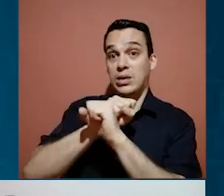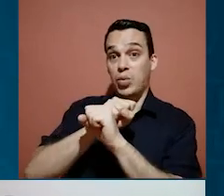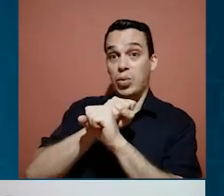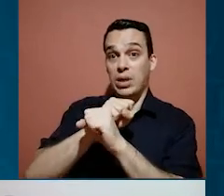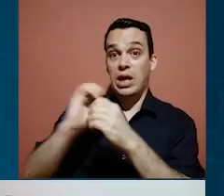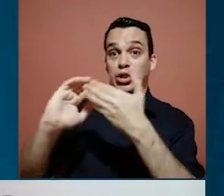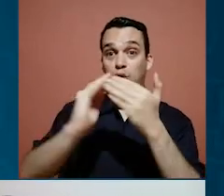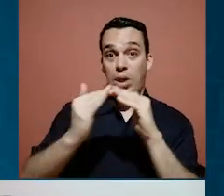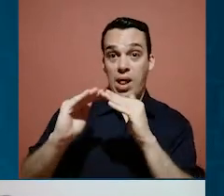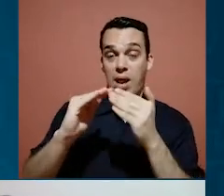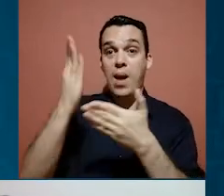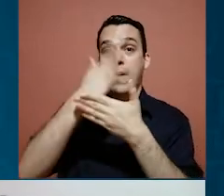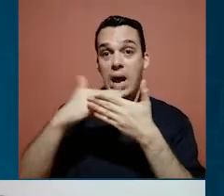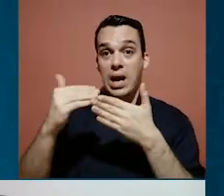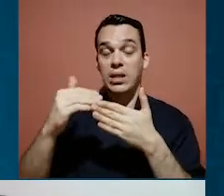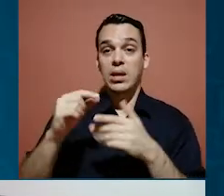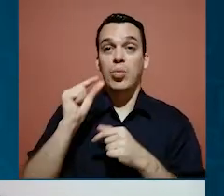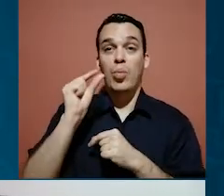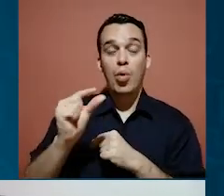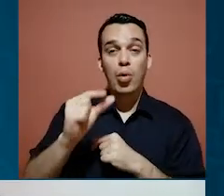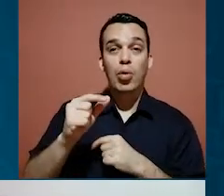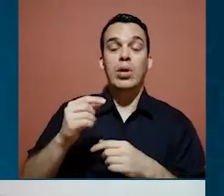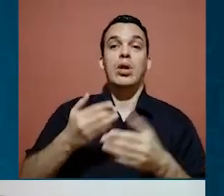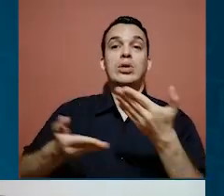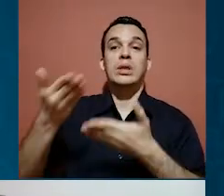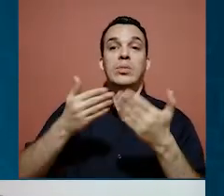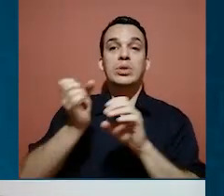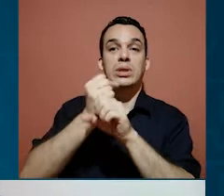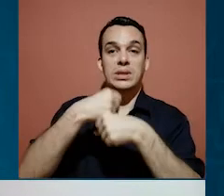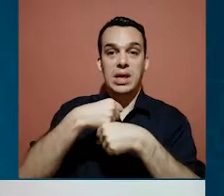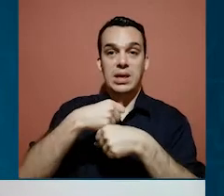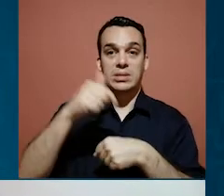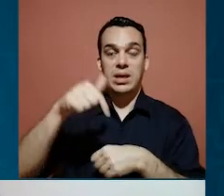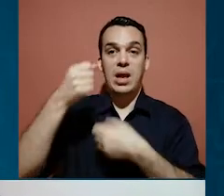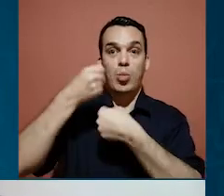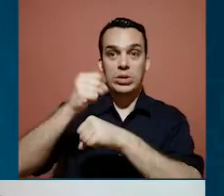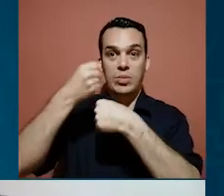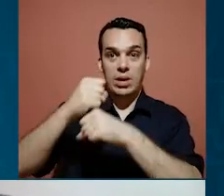ciudadana también es parte un poco de los servicios que brinda la Municipalidad.